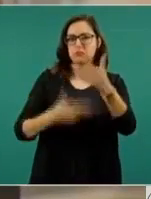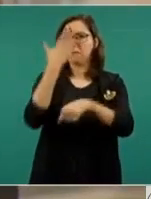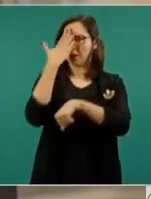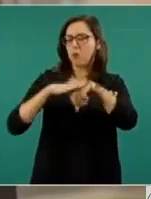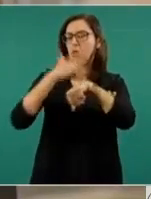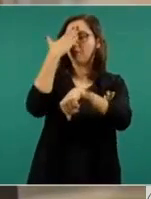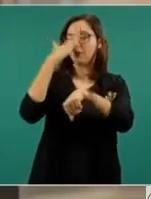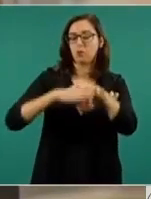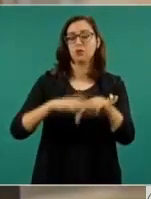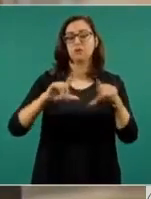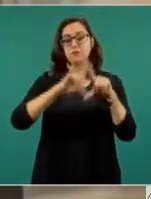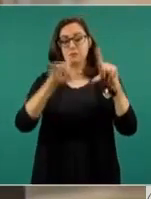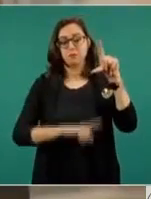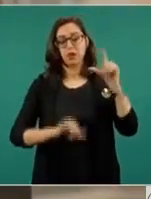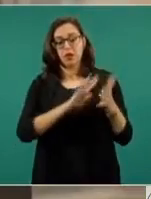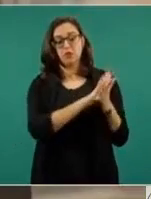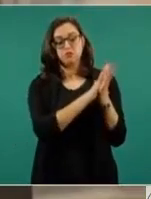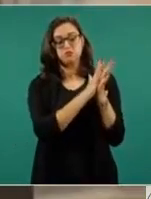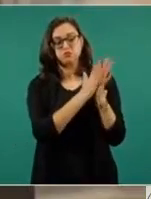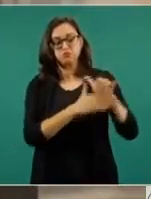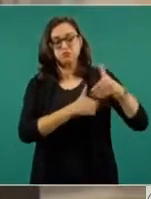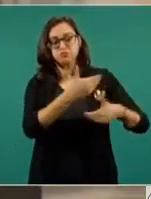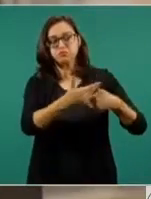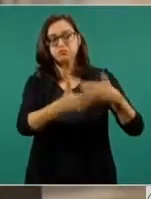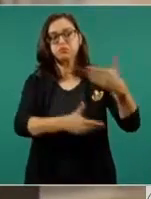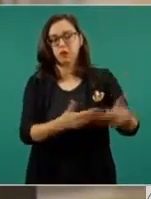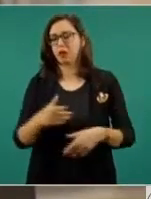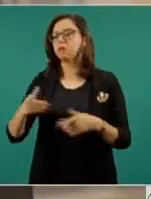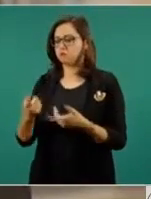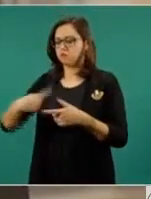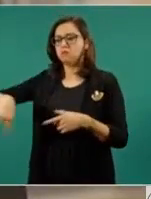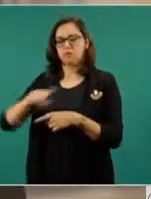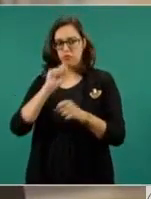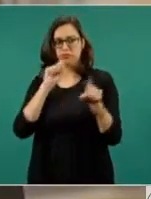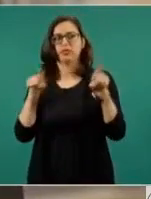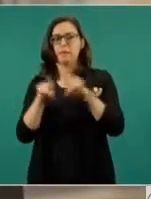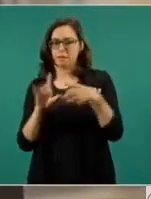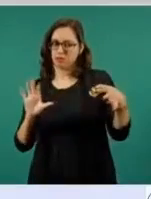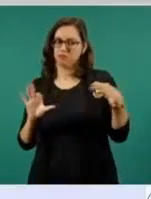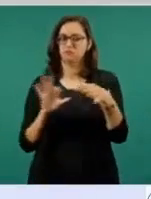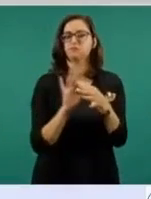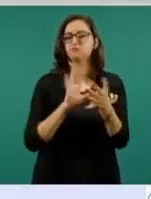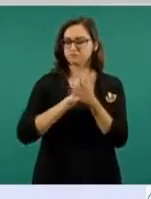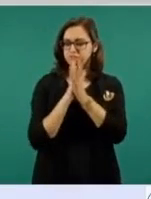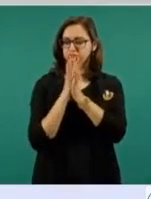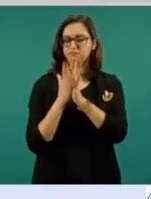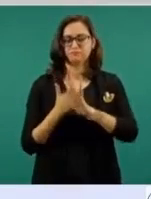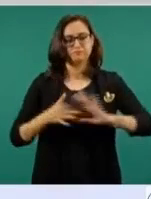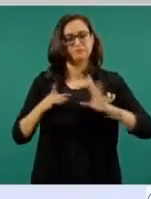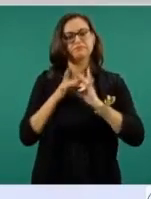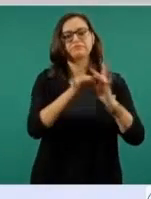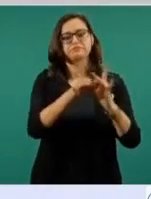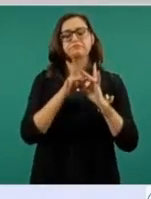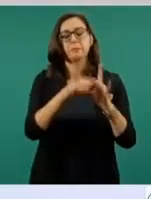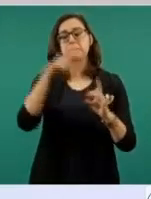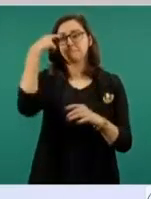México, constituyéndose en elementos fundamentales para la defensa de su integridad, independencia y soberanía,